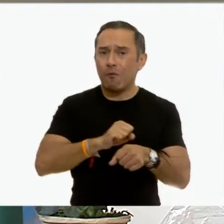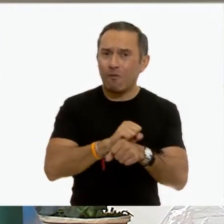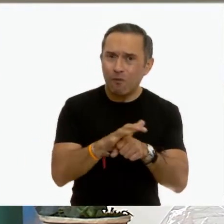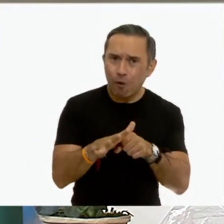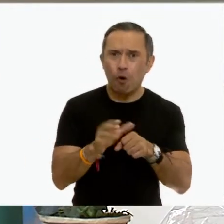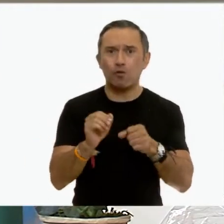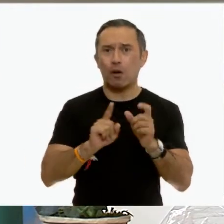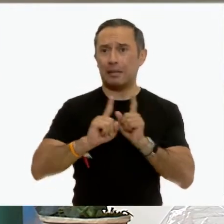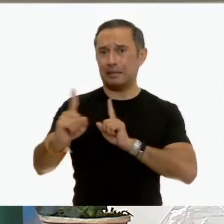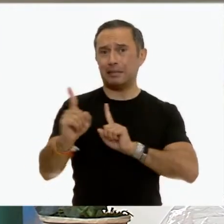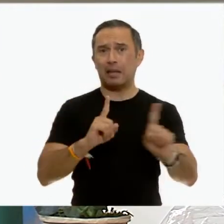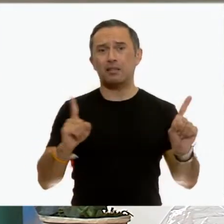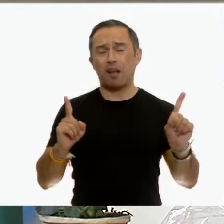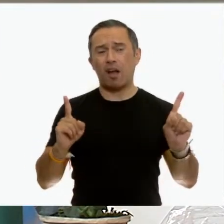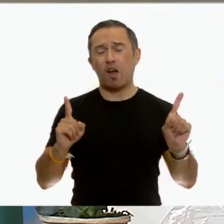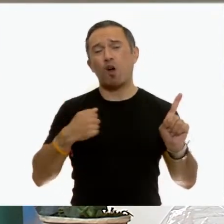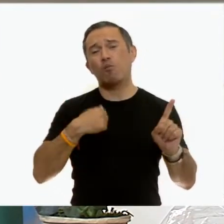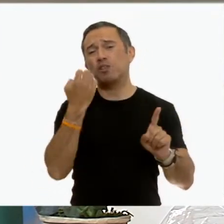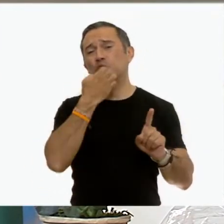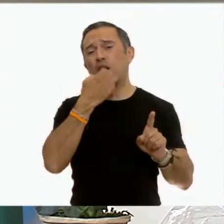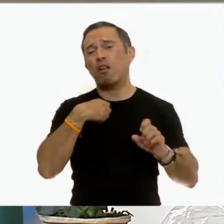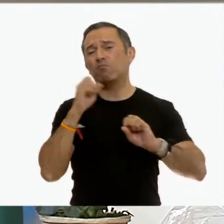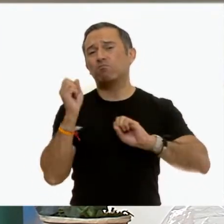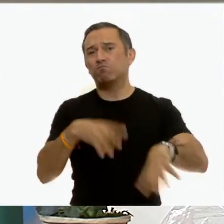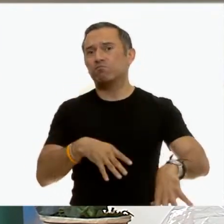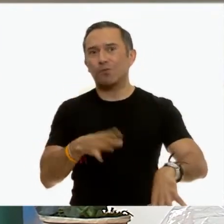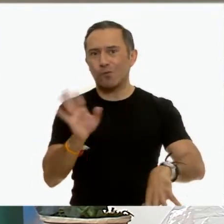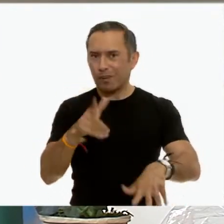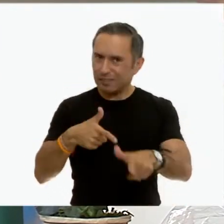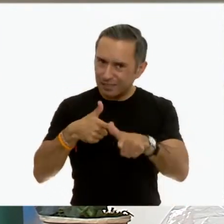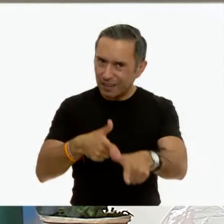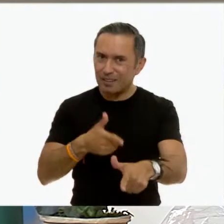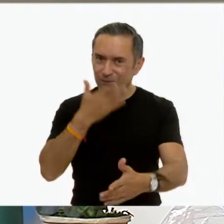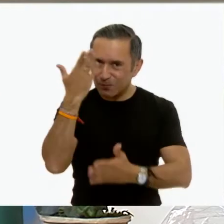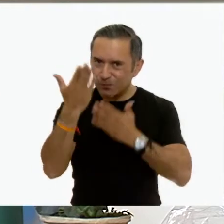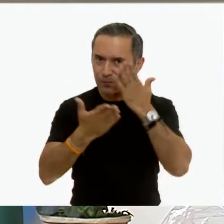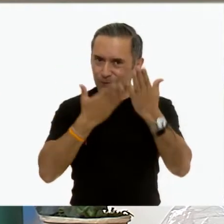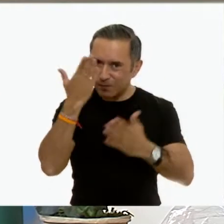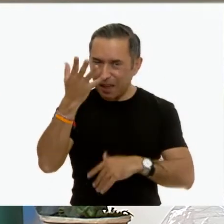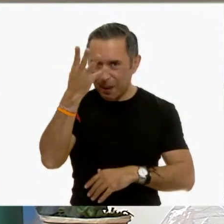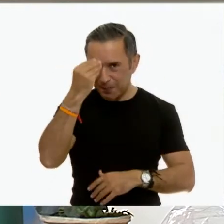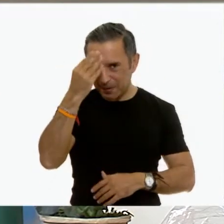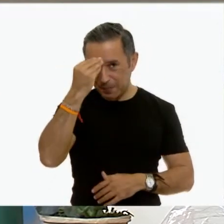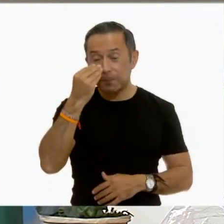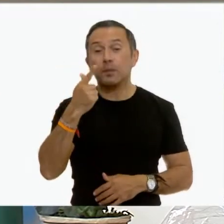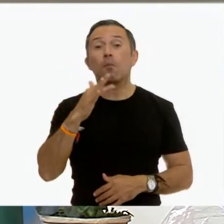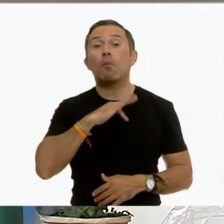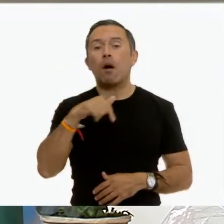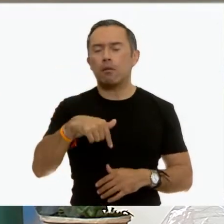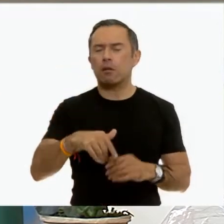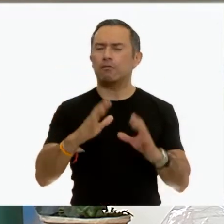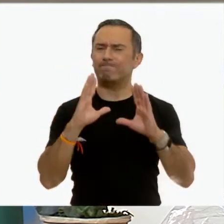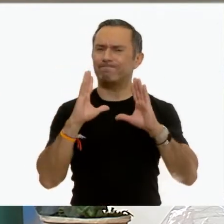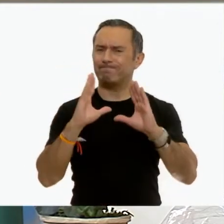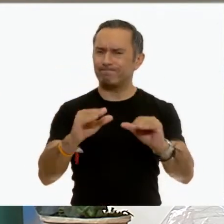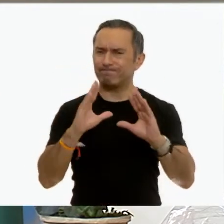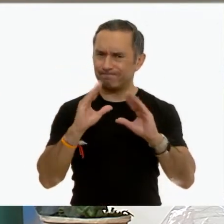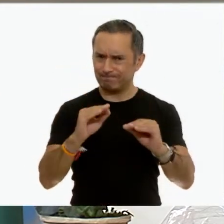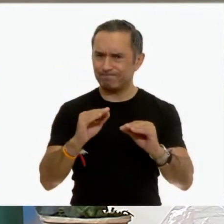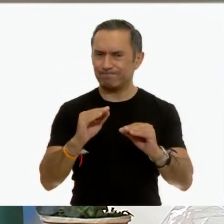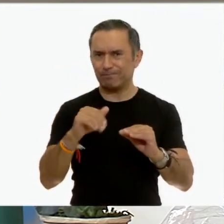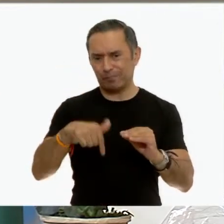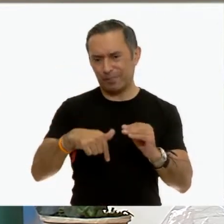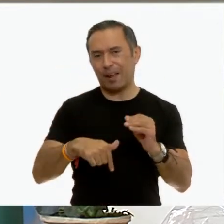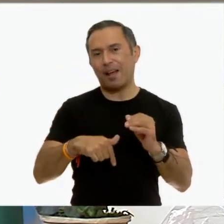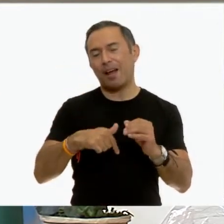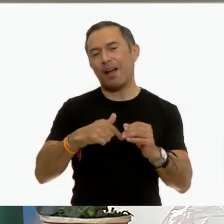impedirán que sigamos aprendiendo. Te estaremos acompañando durante tu aprendizaje para este ciclo